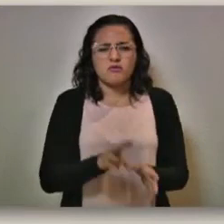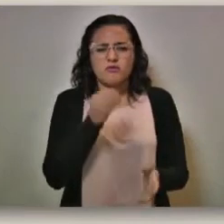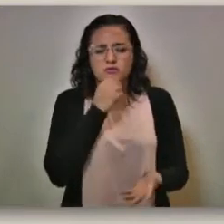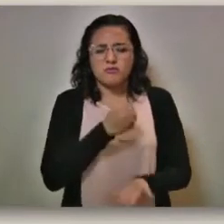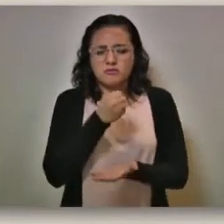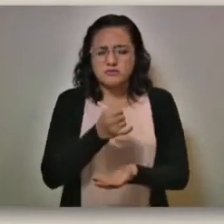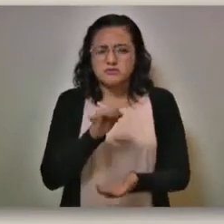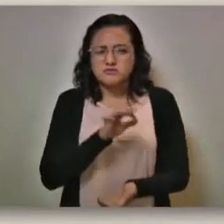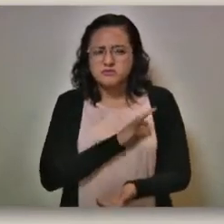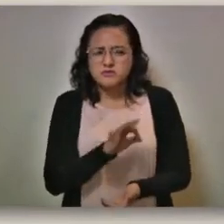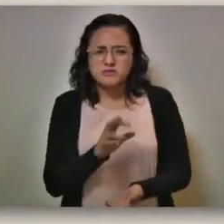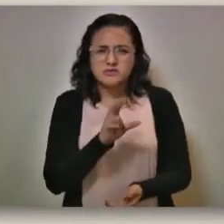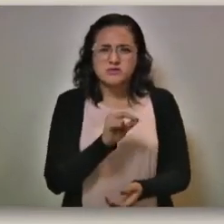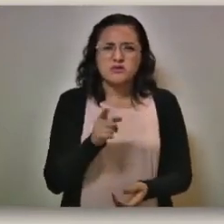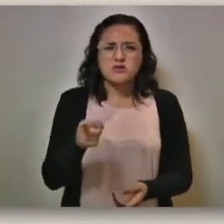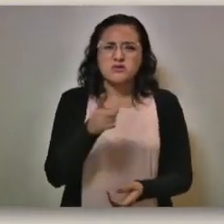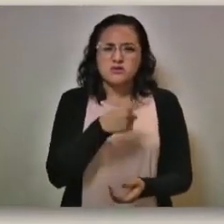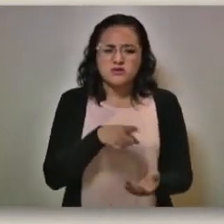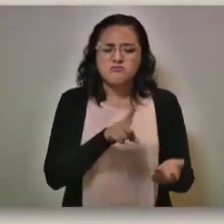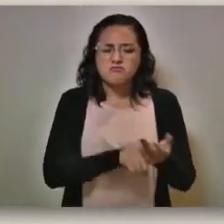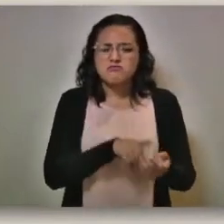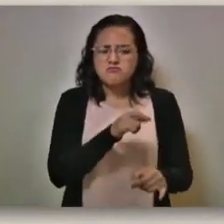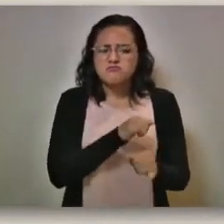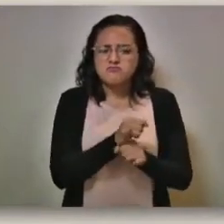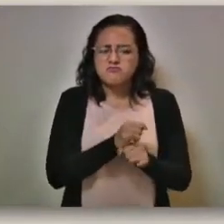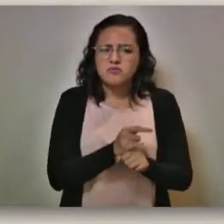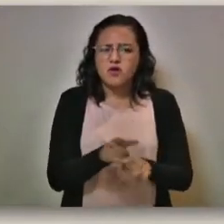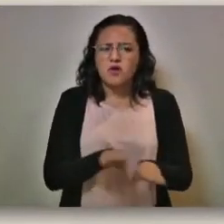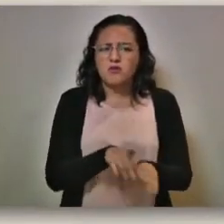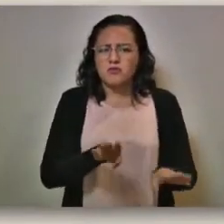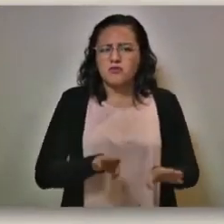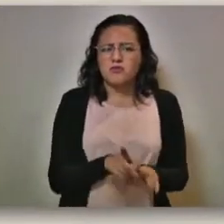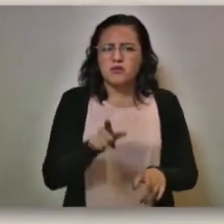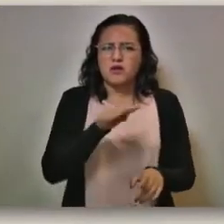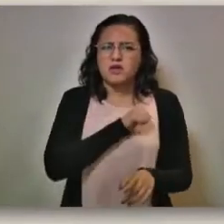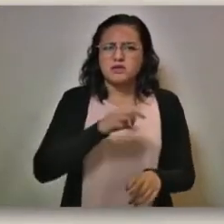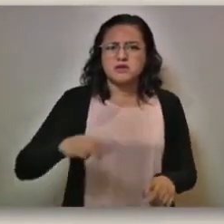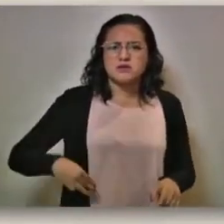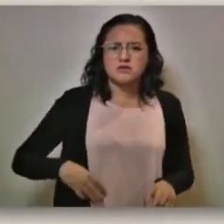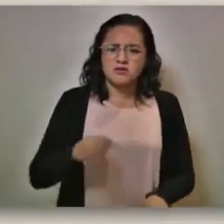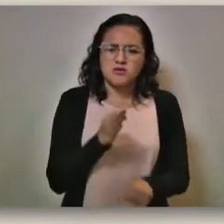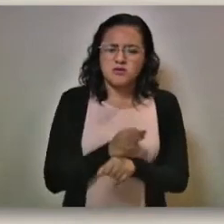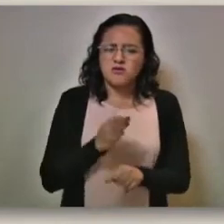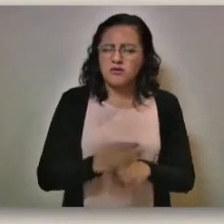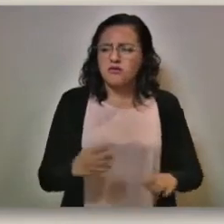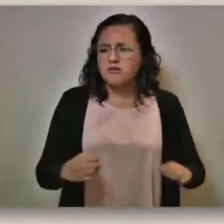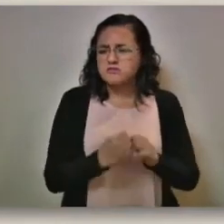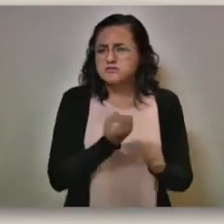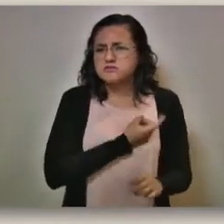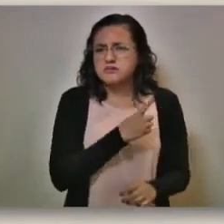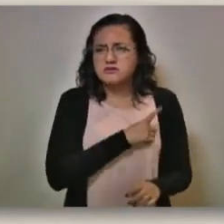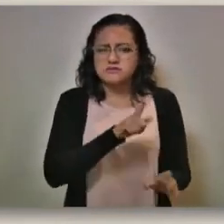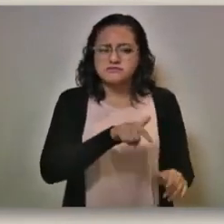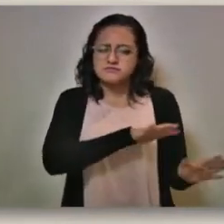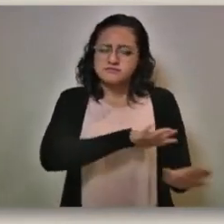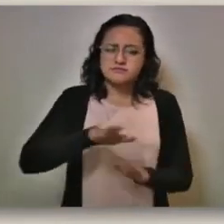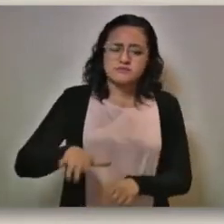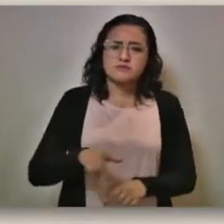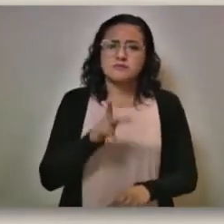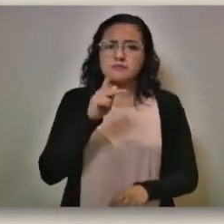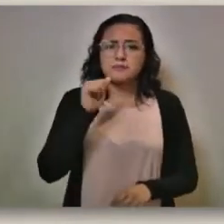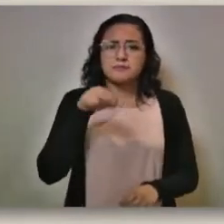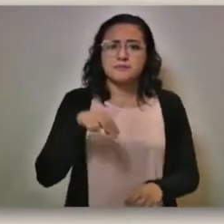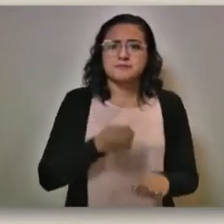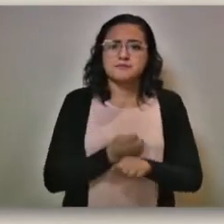si se puede tener una opinión de su parte sobre este comportamiento del Ayuntamiento en medio de la pandemia. Y por otro lado, el PAN